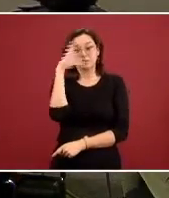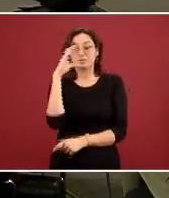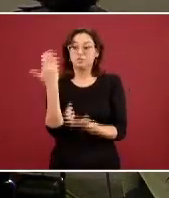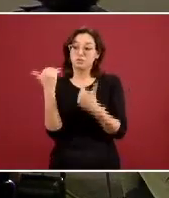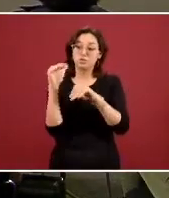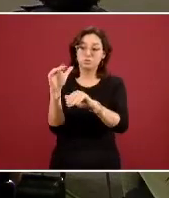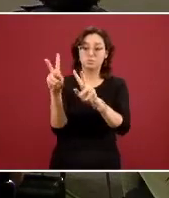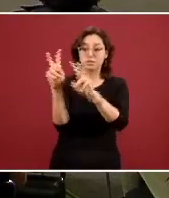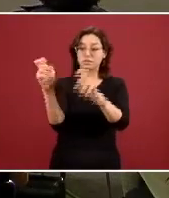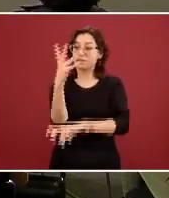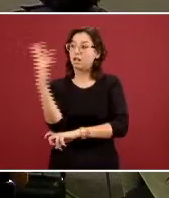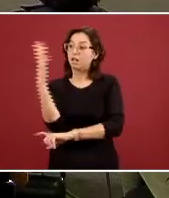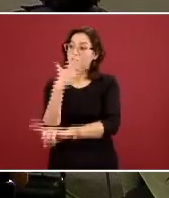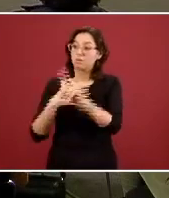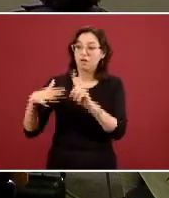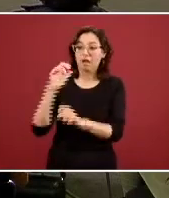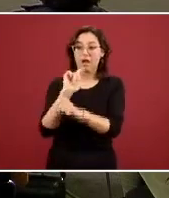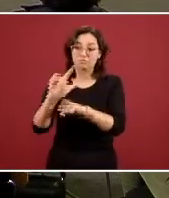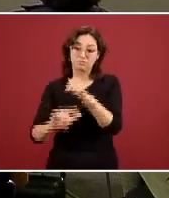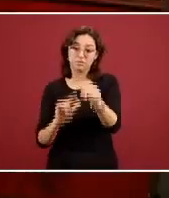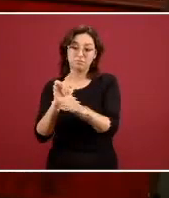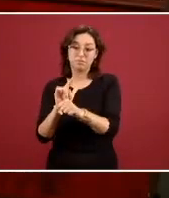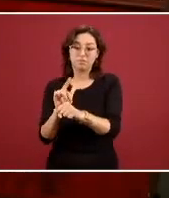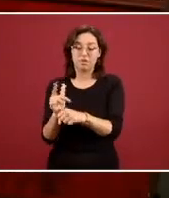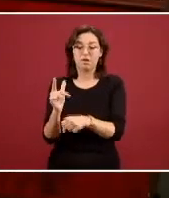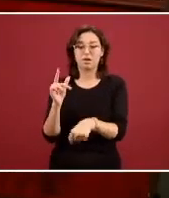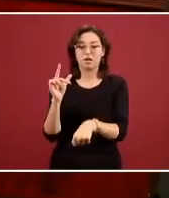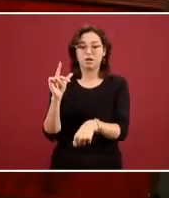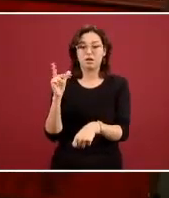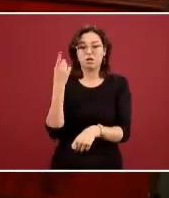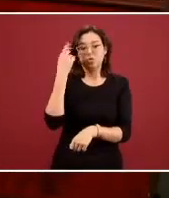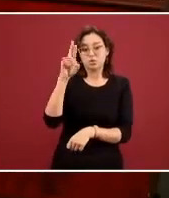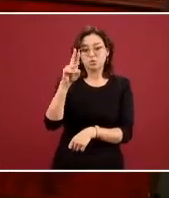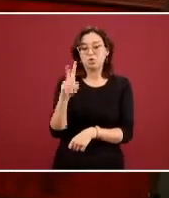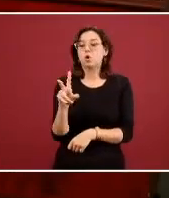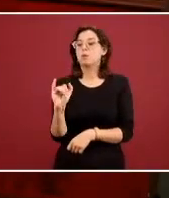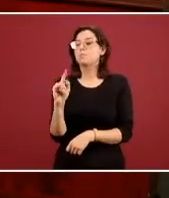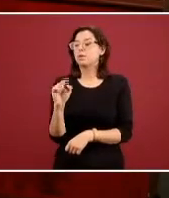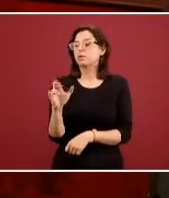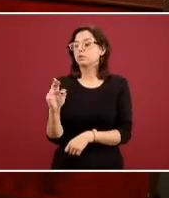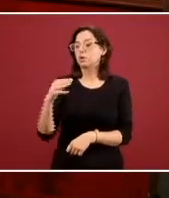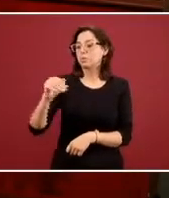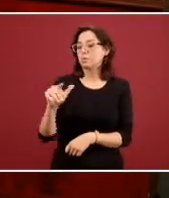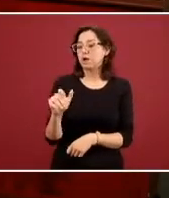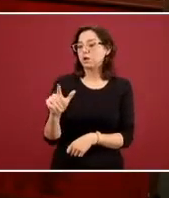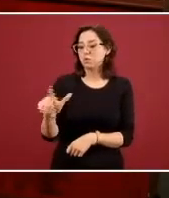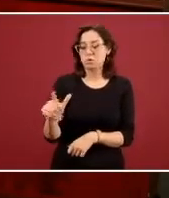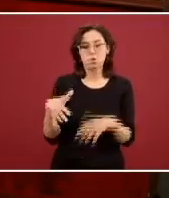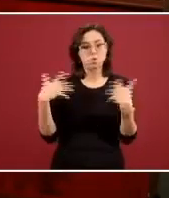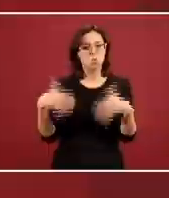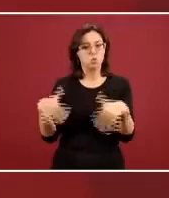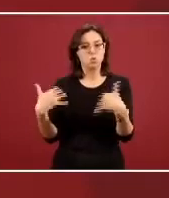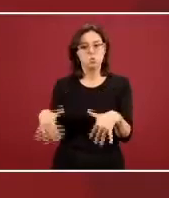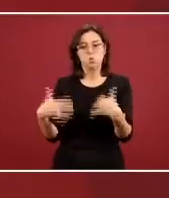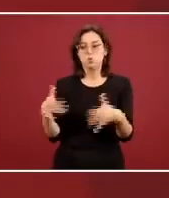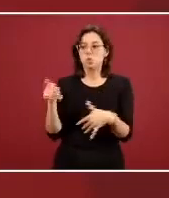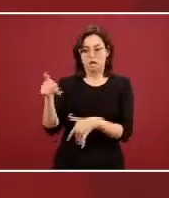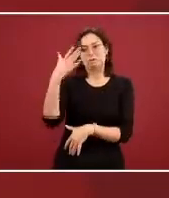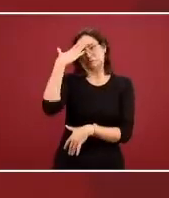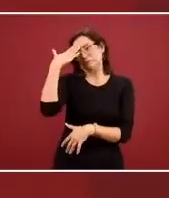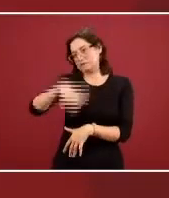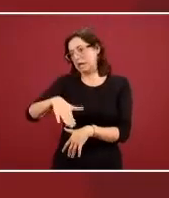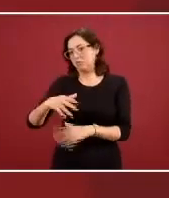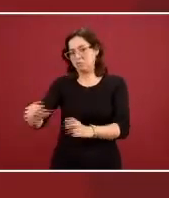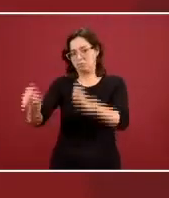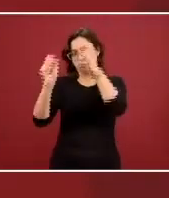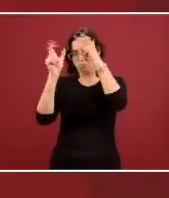el campo de la ecología y la biodiversidad el doctor Víctor Manuel Toledo goza de amplísimo prestigio en este campo y